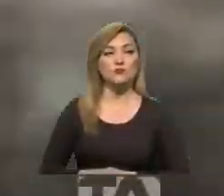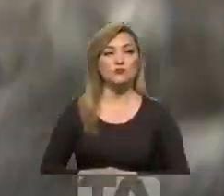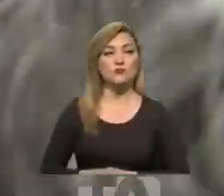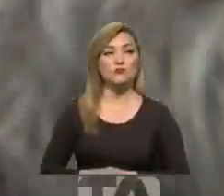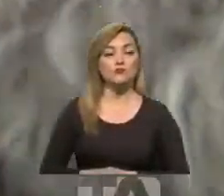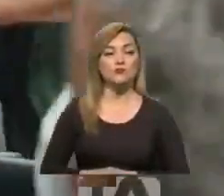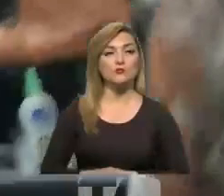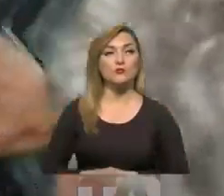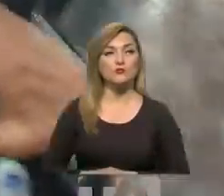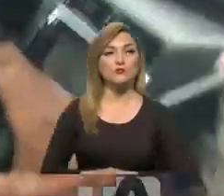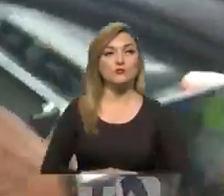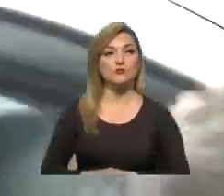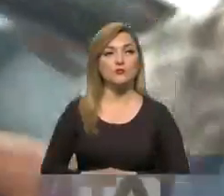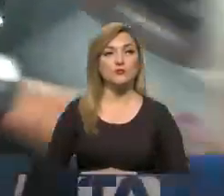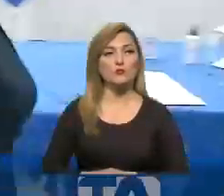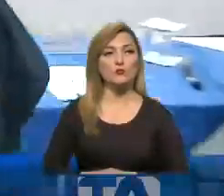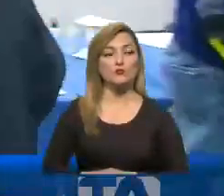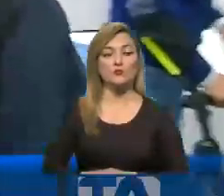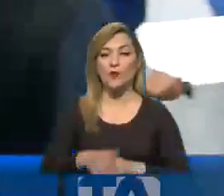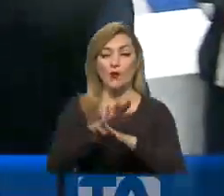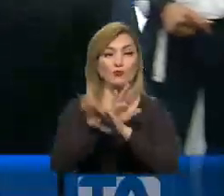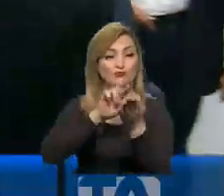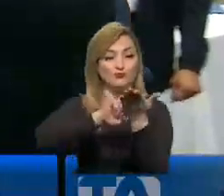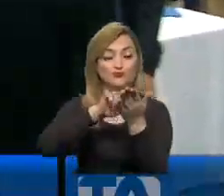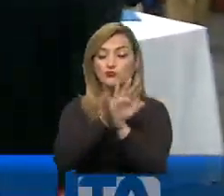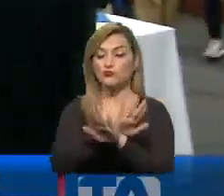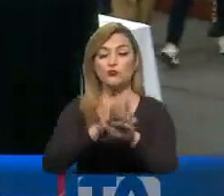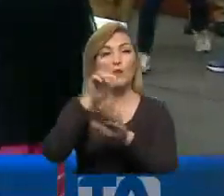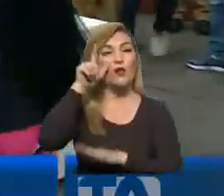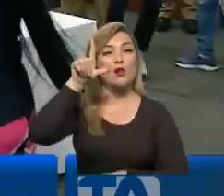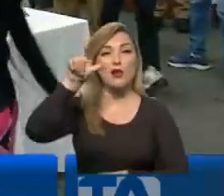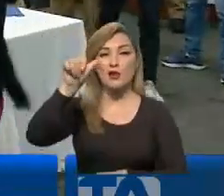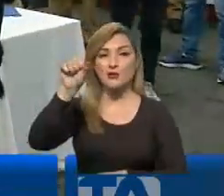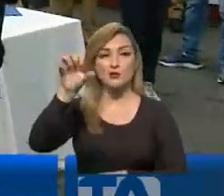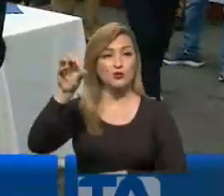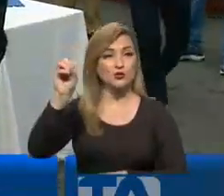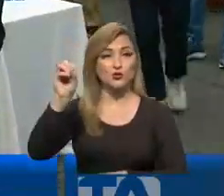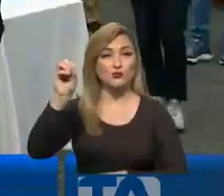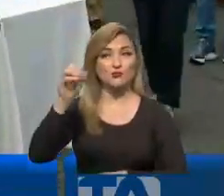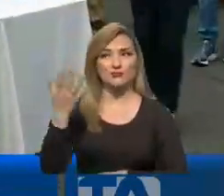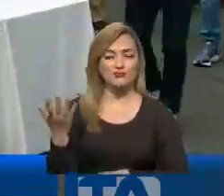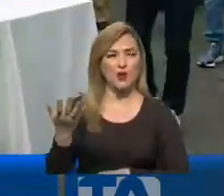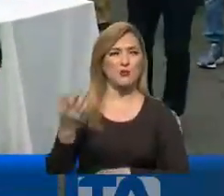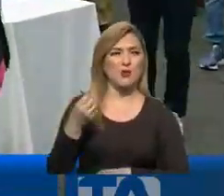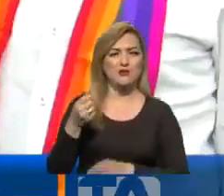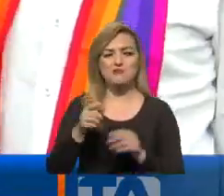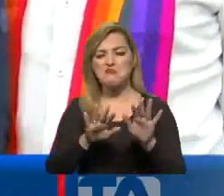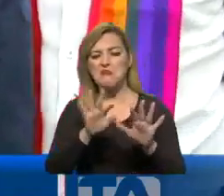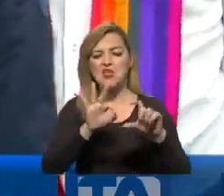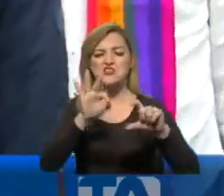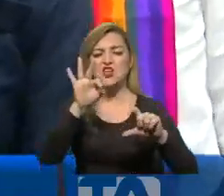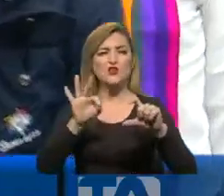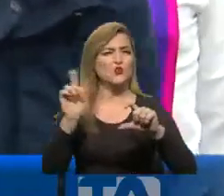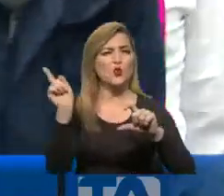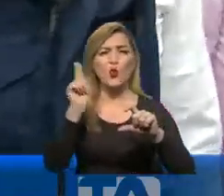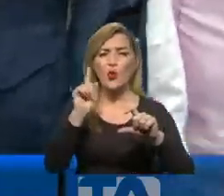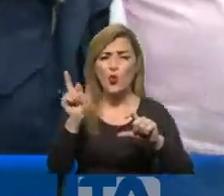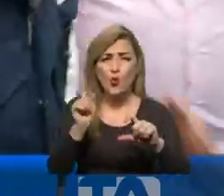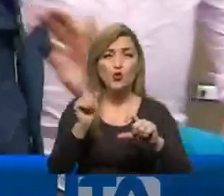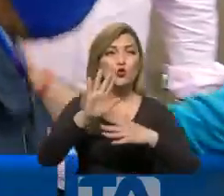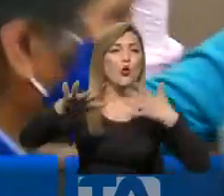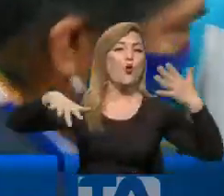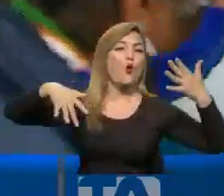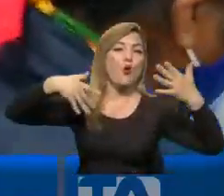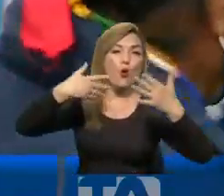Bueno, al cierre de la jornada, Guillermo Lazo insistió en que no se trata de muestreos, sino de un recuento de votos, cuyo resultado será